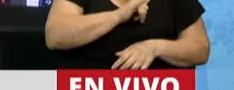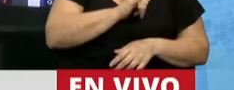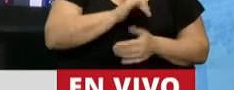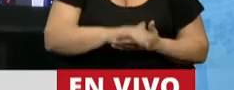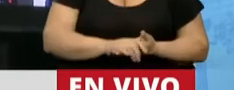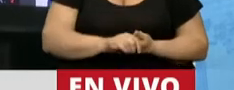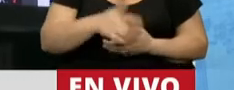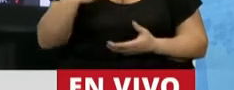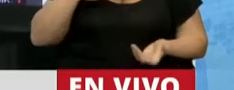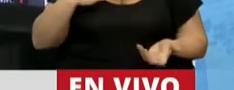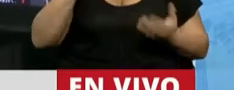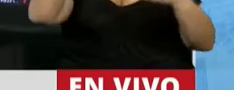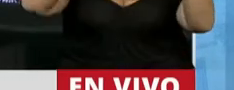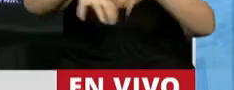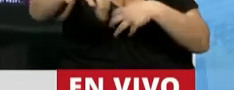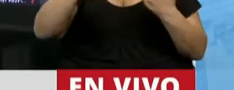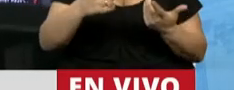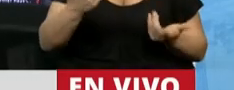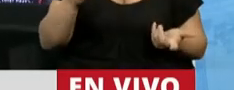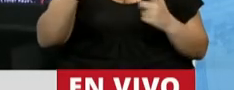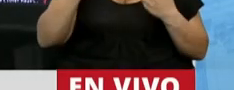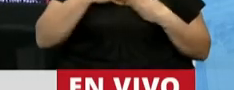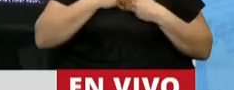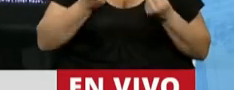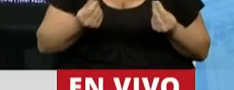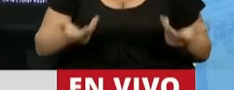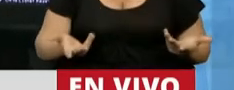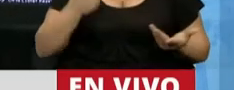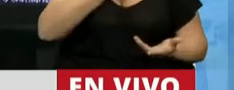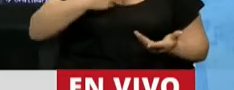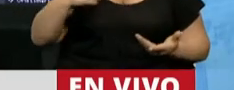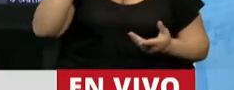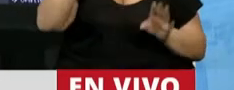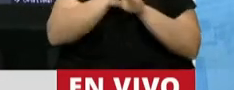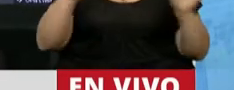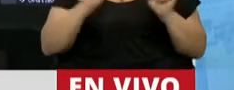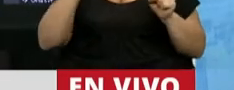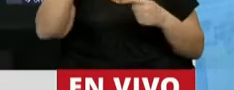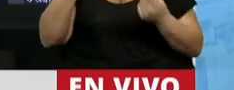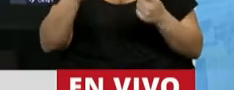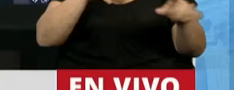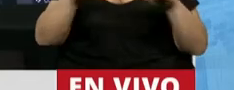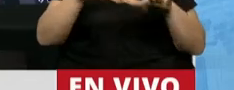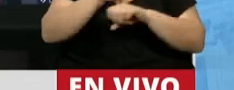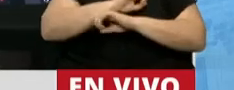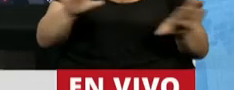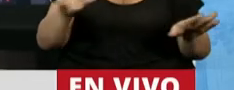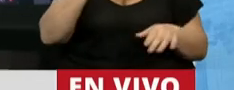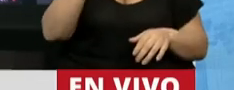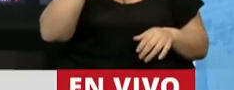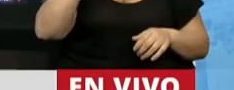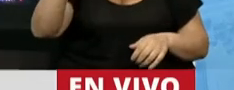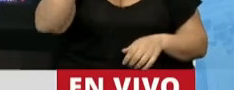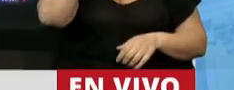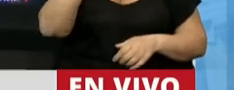indolencia, la falta de empatía y la ausencia de sensibilidad del Gobierno Nacional. Con situaciones aberrantes como la de Abigail,